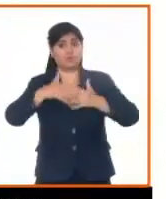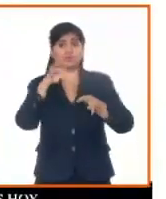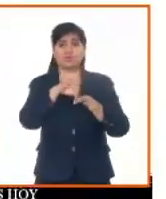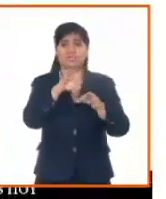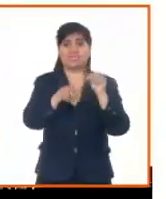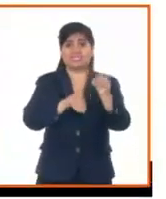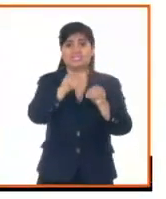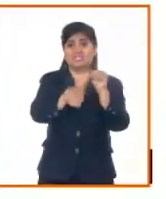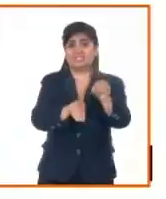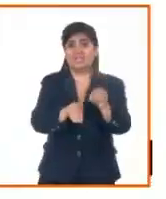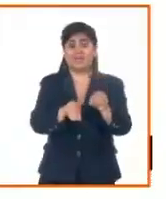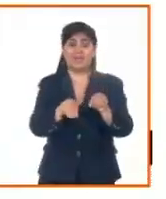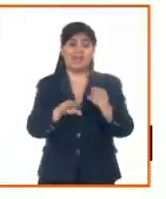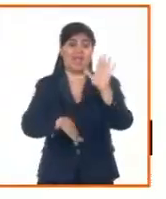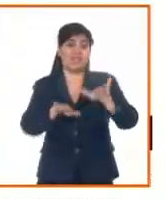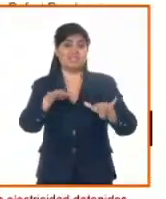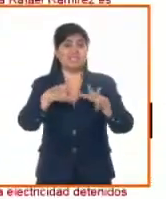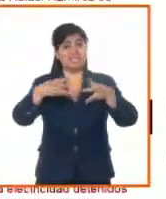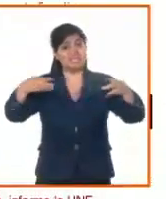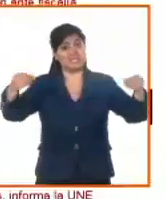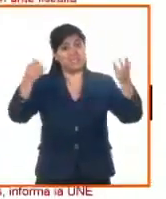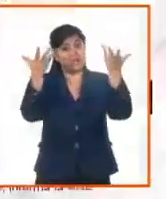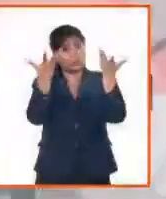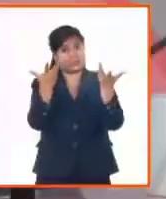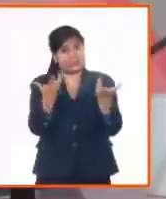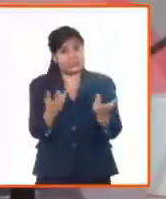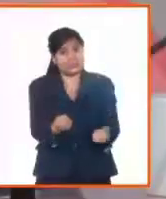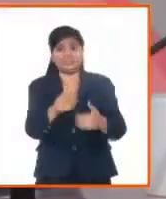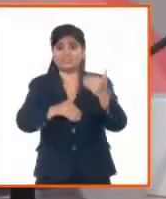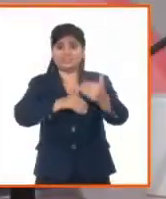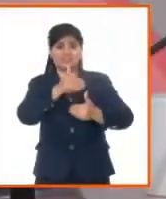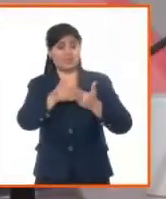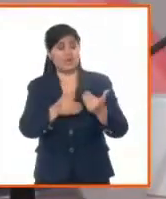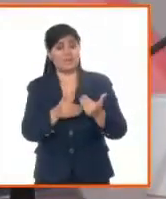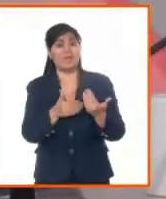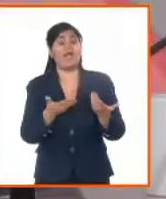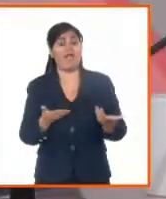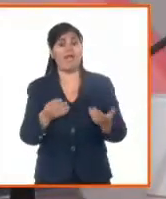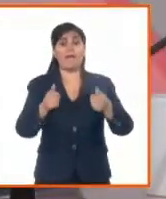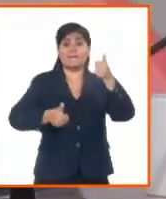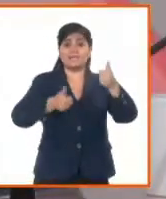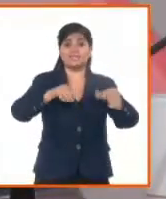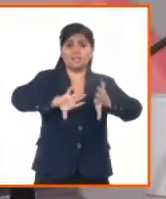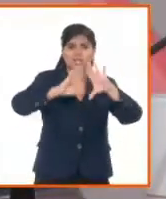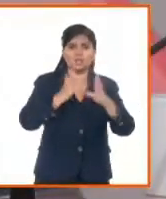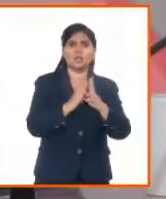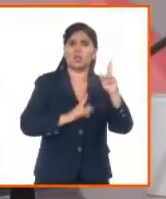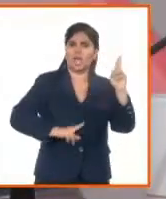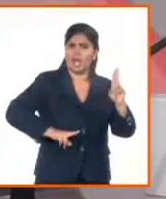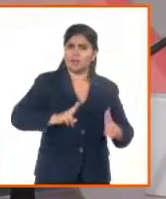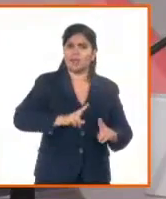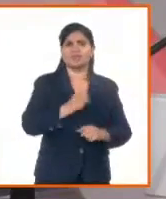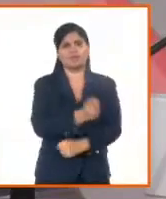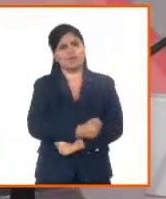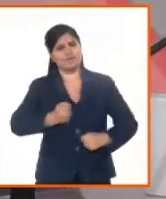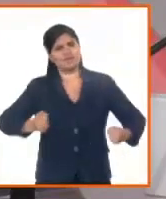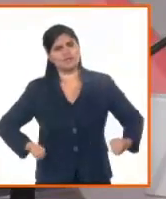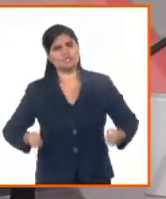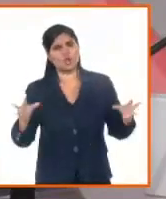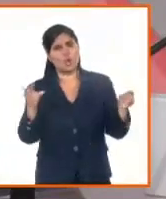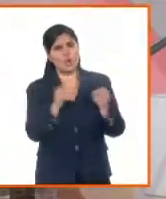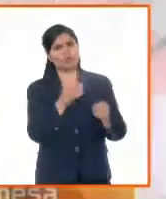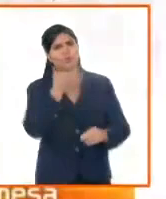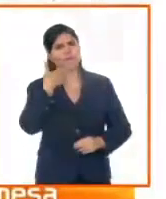justo, democrático, inclusivo y solidario. Dice que los presidentes están determinados a unir voluntades y esfuerzos regionales para